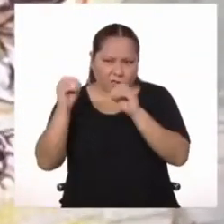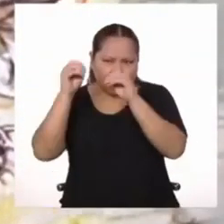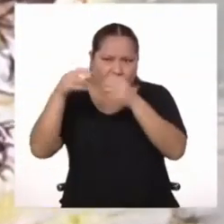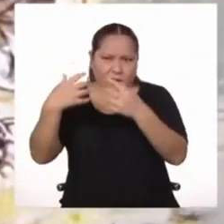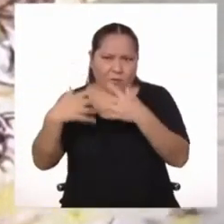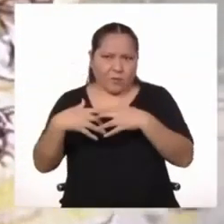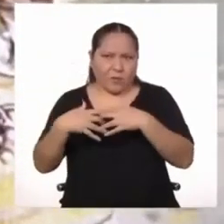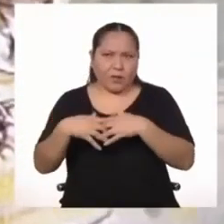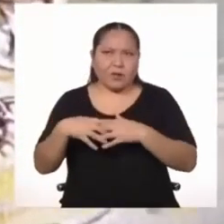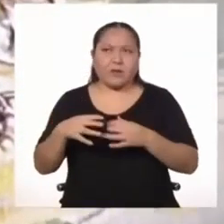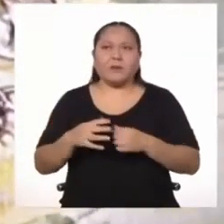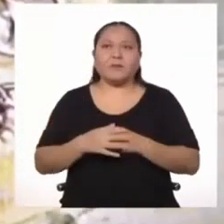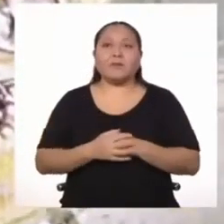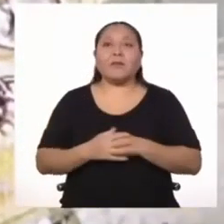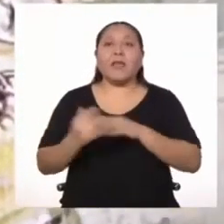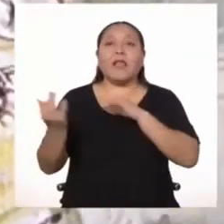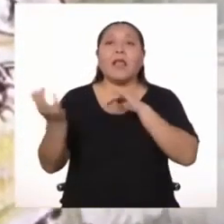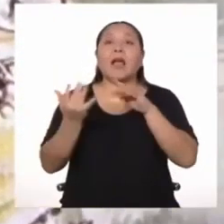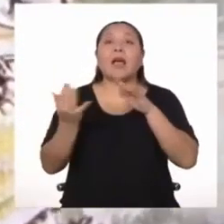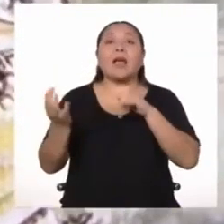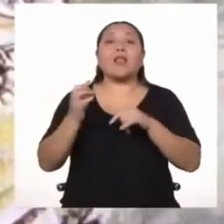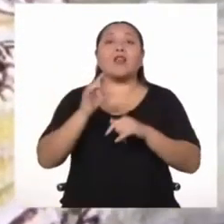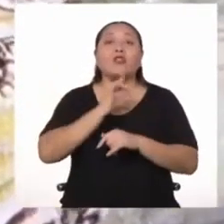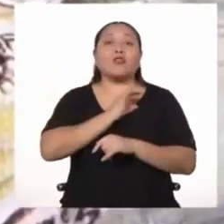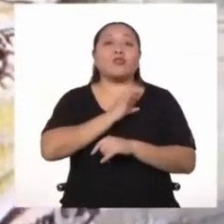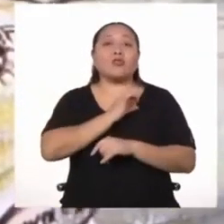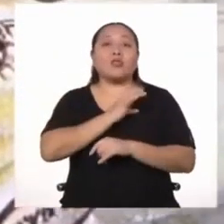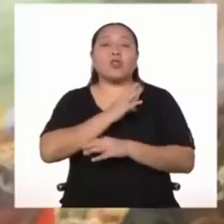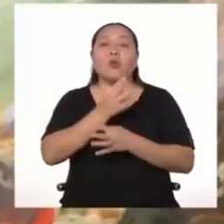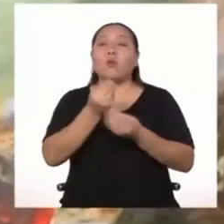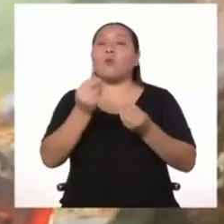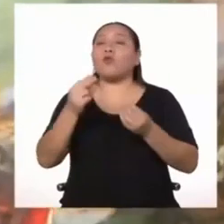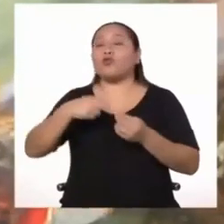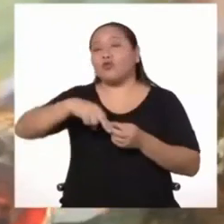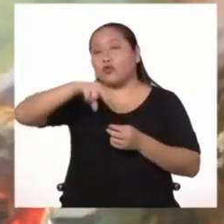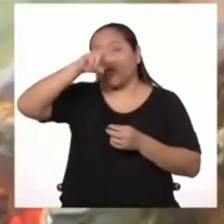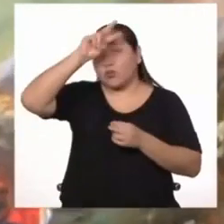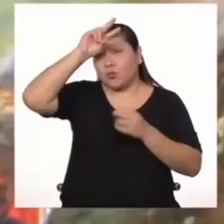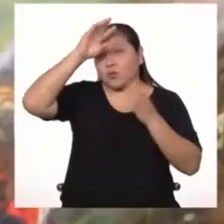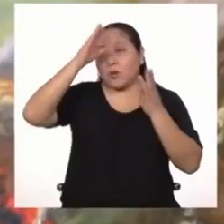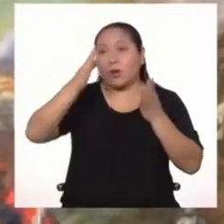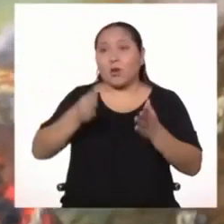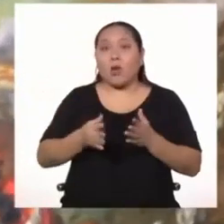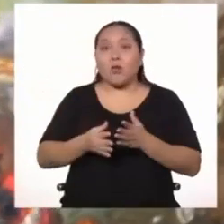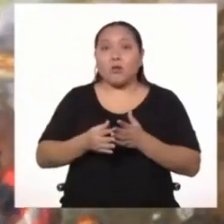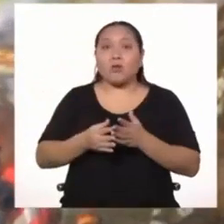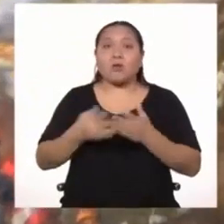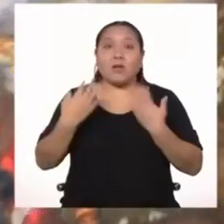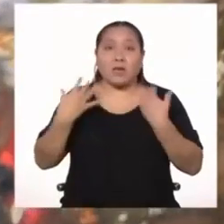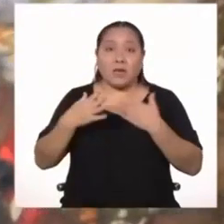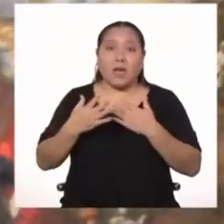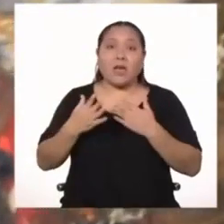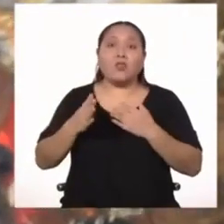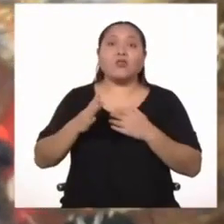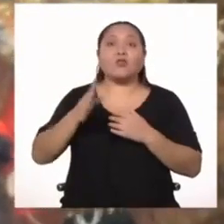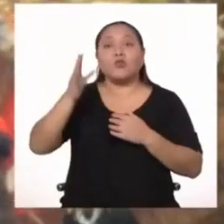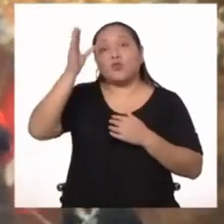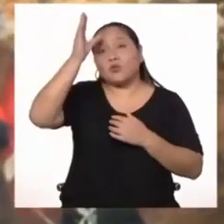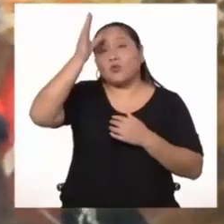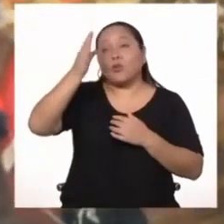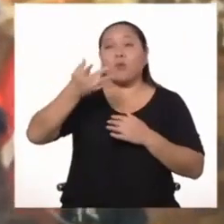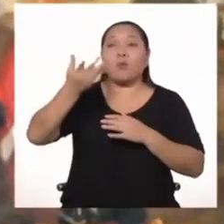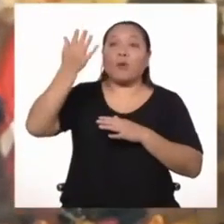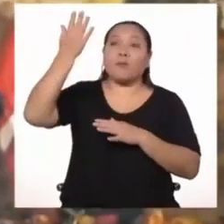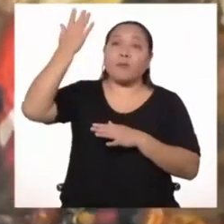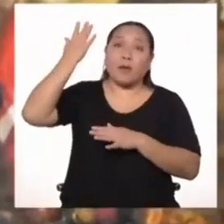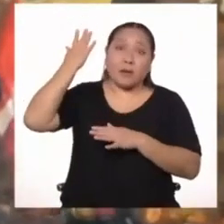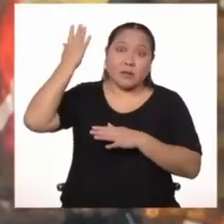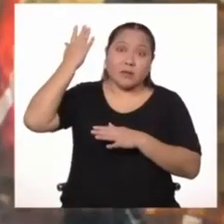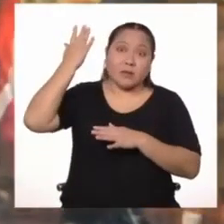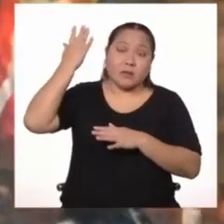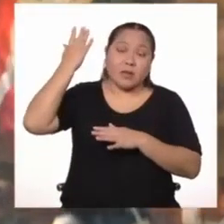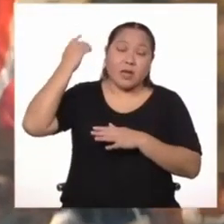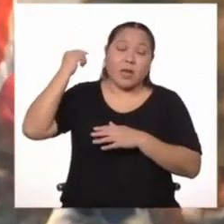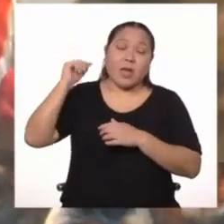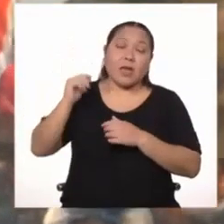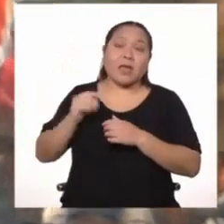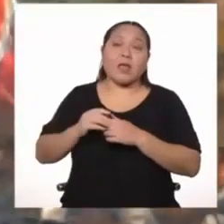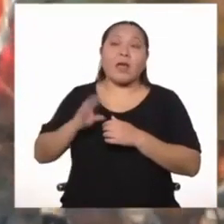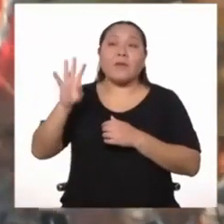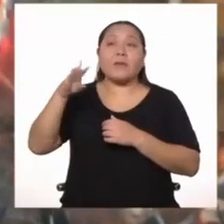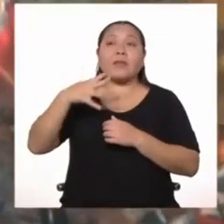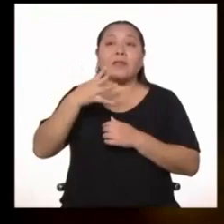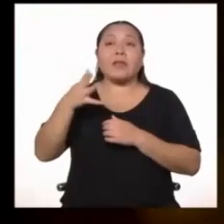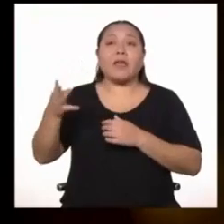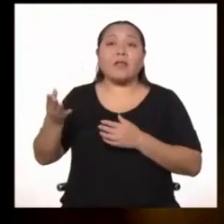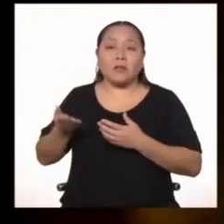Durante la guerra con Chile hubo varios peruanos con ancestros británicos que ofrendaron sus vidas. Es el